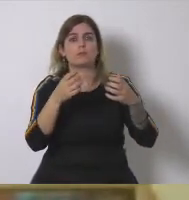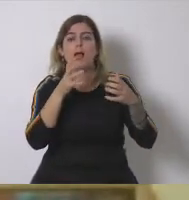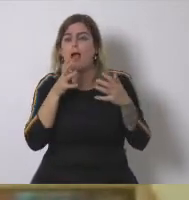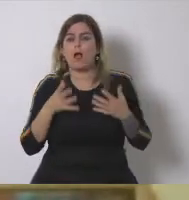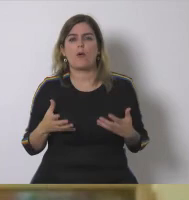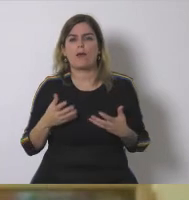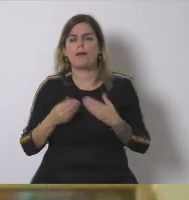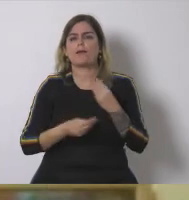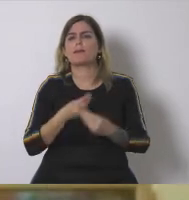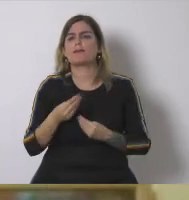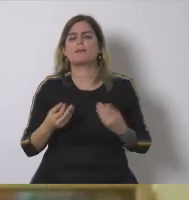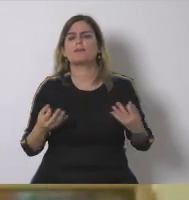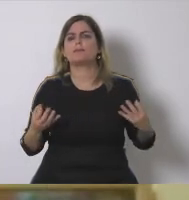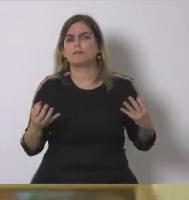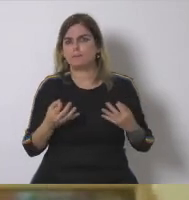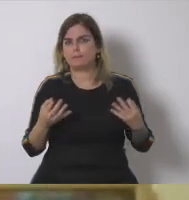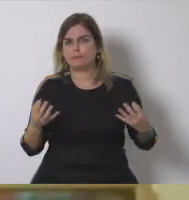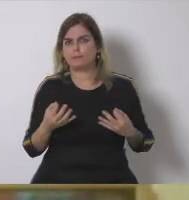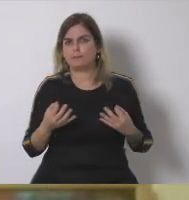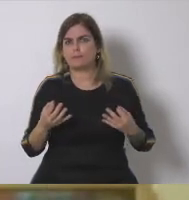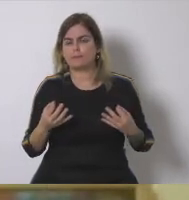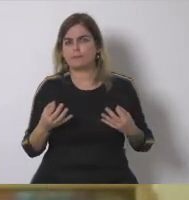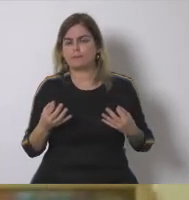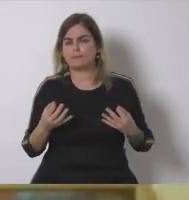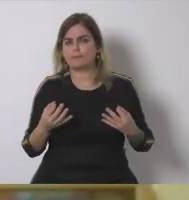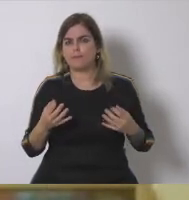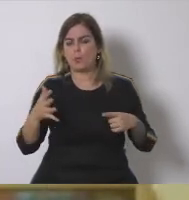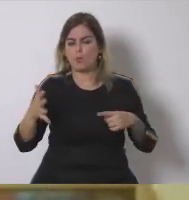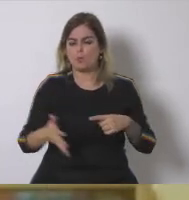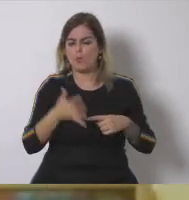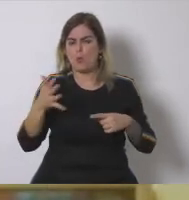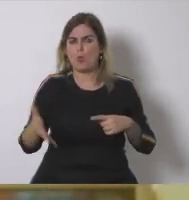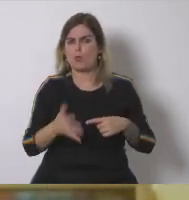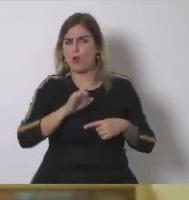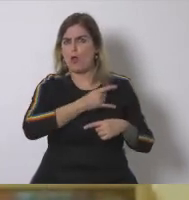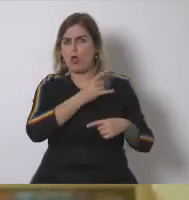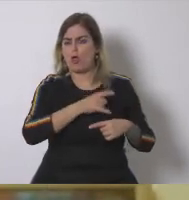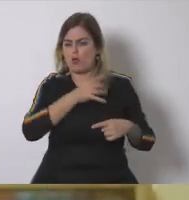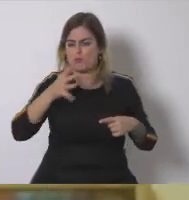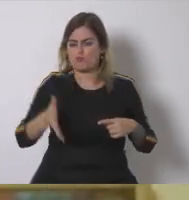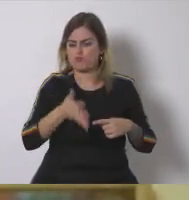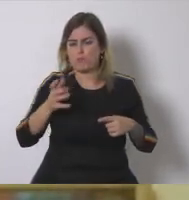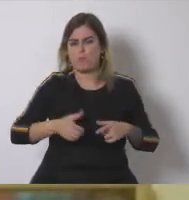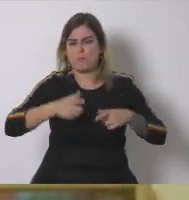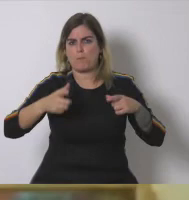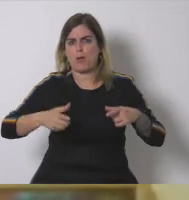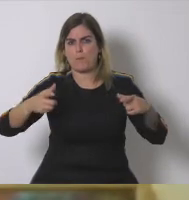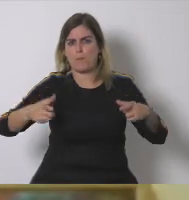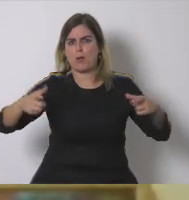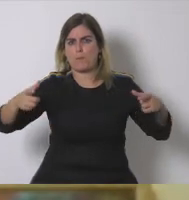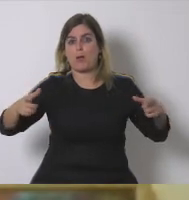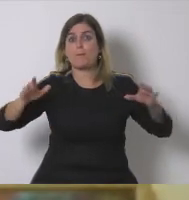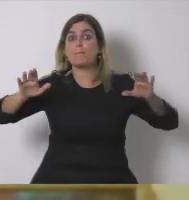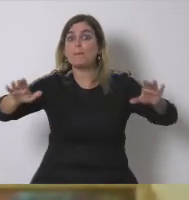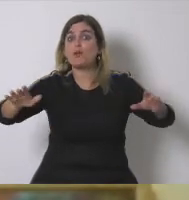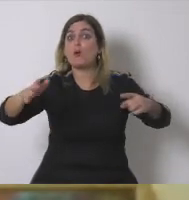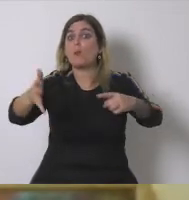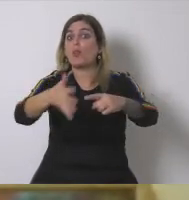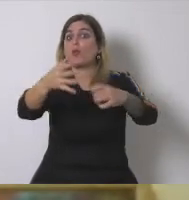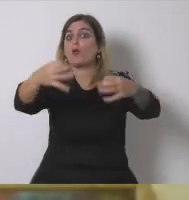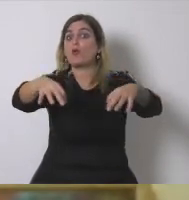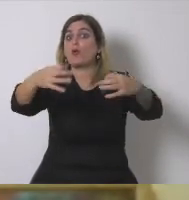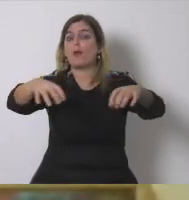y luchar contra el cambio climático pero vemos un aumento de la producción ecológica